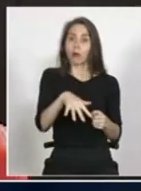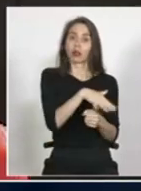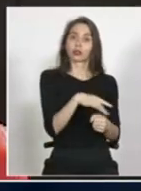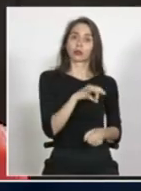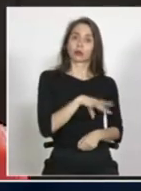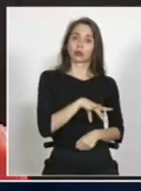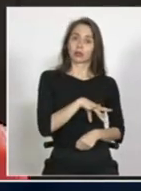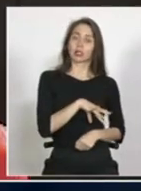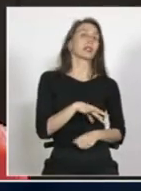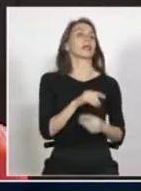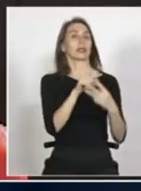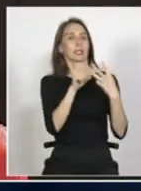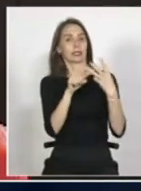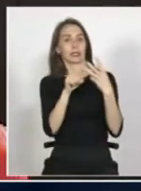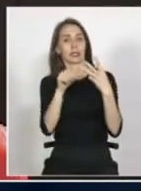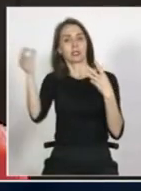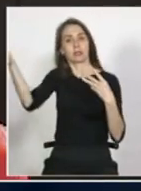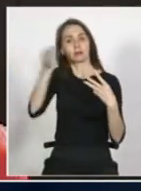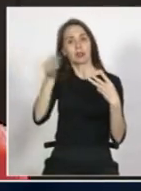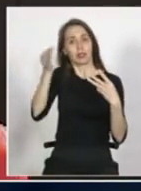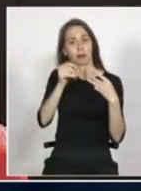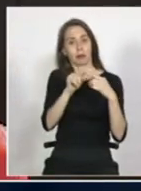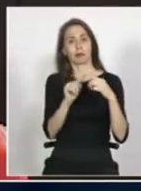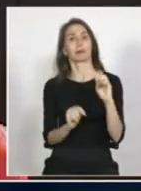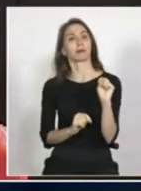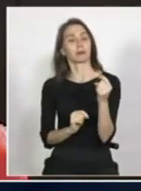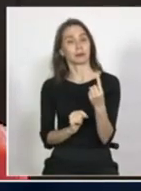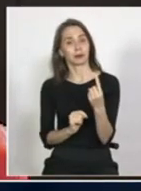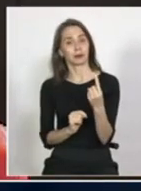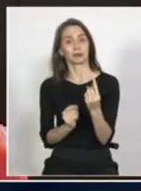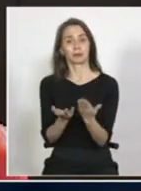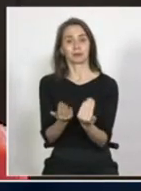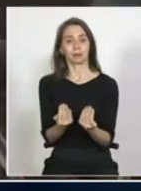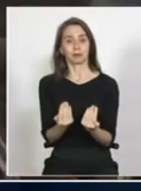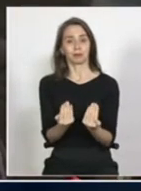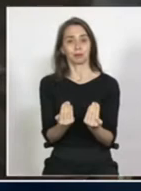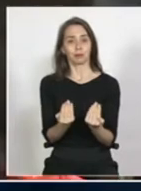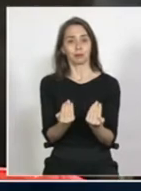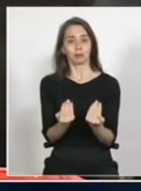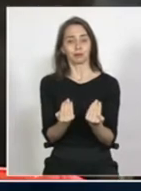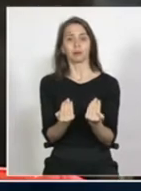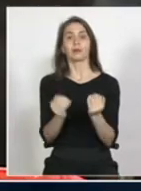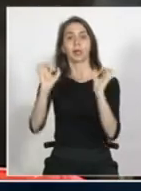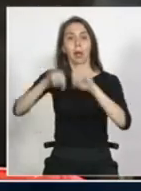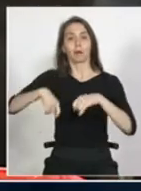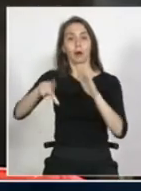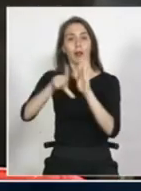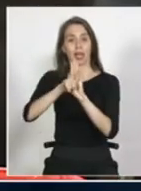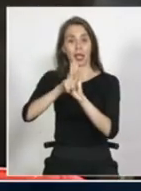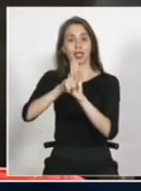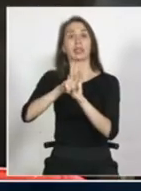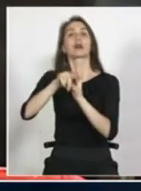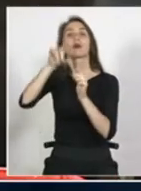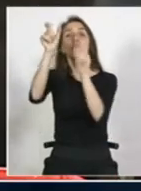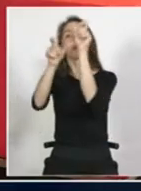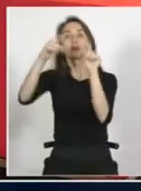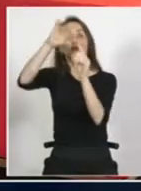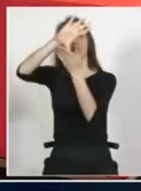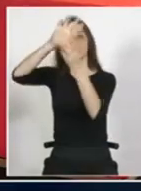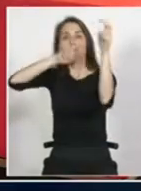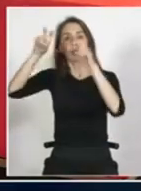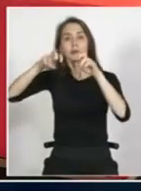ha hecho tres recomendaciones muy concretas. En primer lugar, la necesidad de aprobar una ley migratoria con estándares